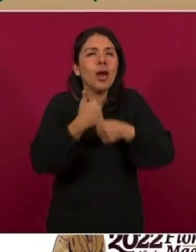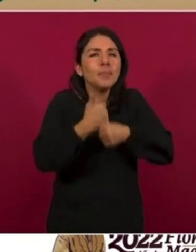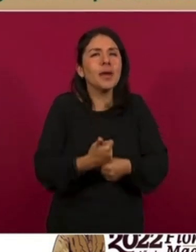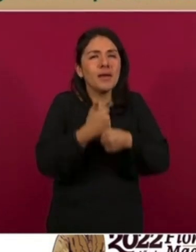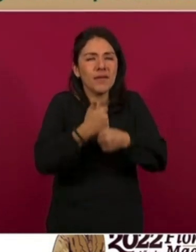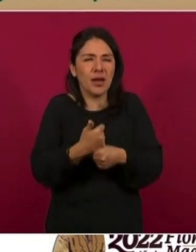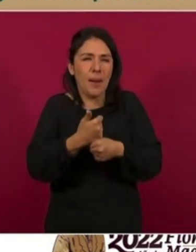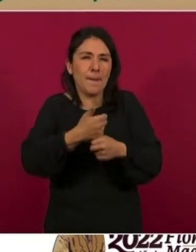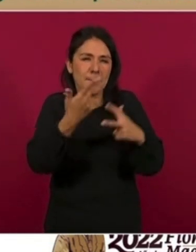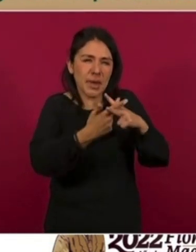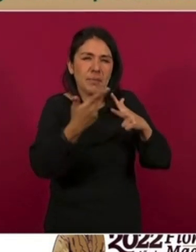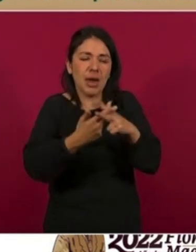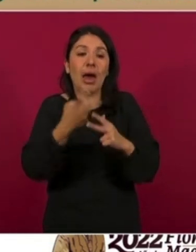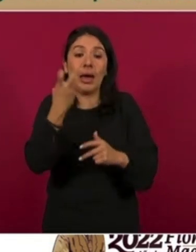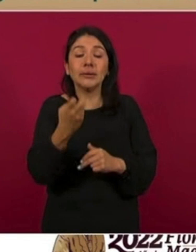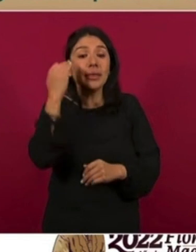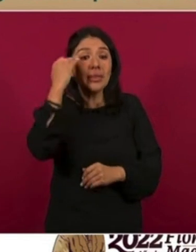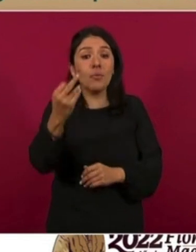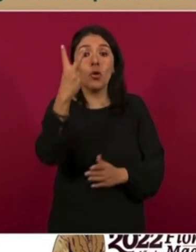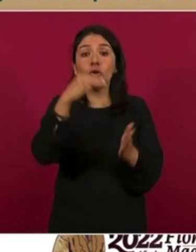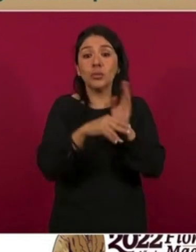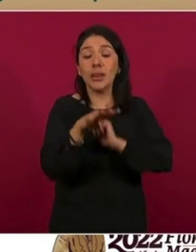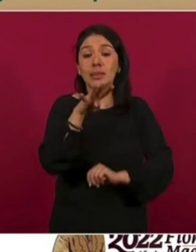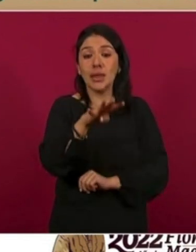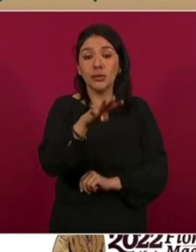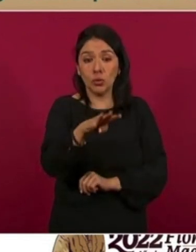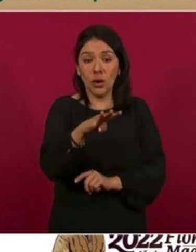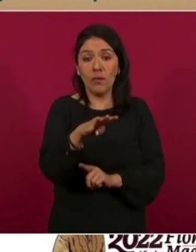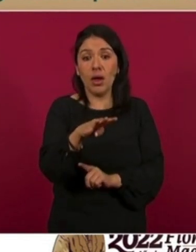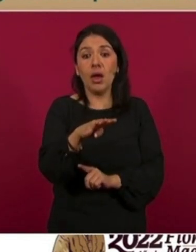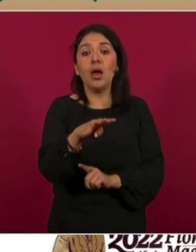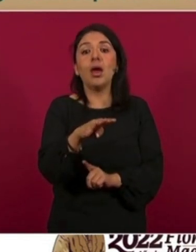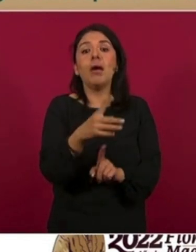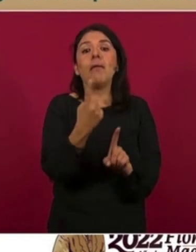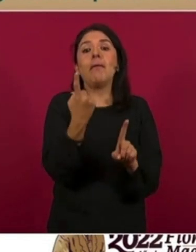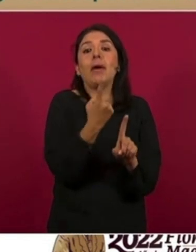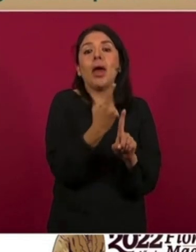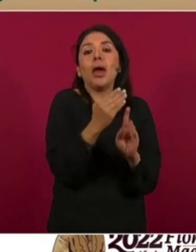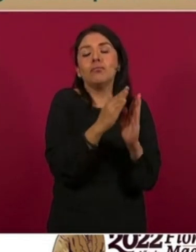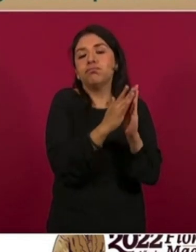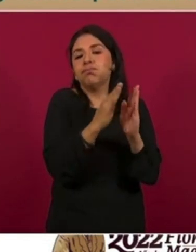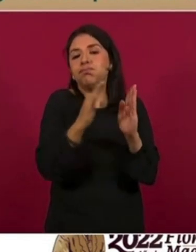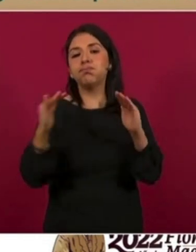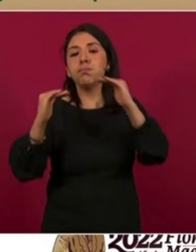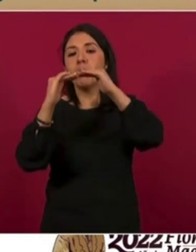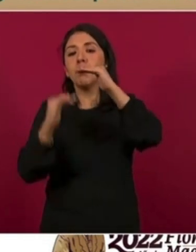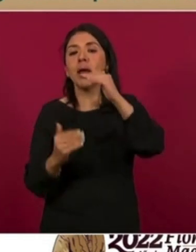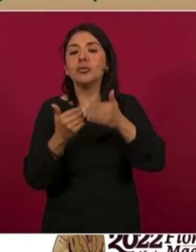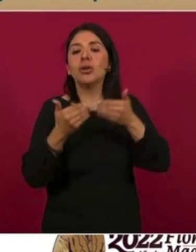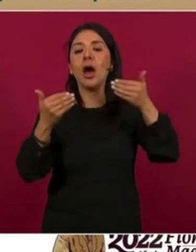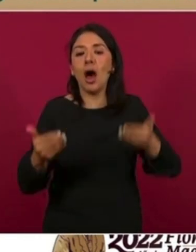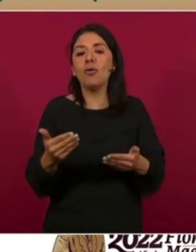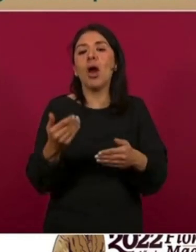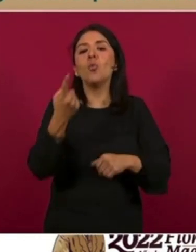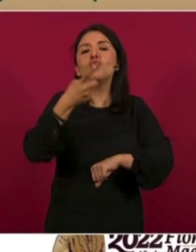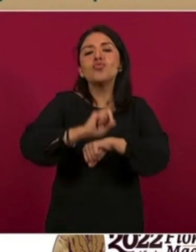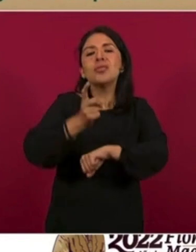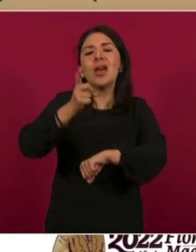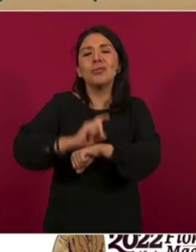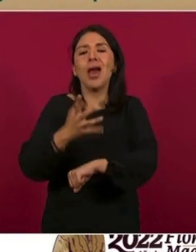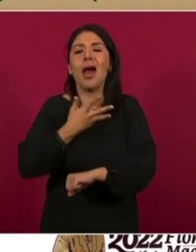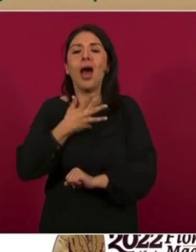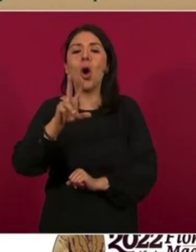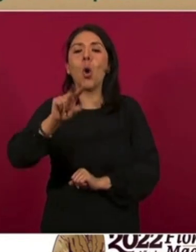en el periodo de 2019 con las respectivas reducciones. Ahora el promedio diario es de